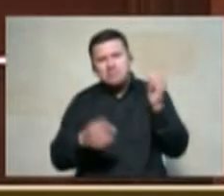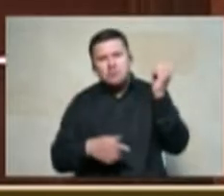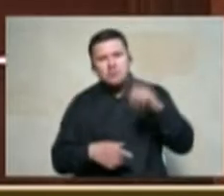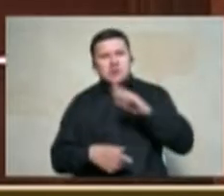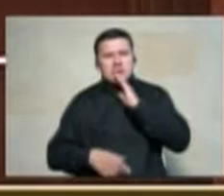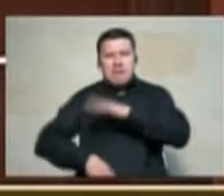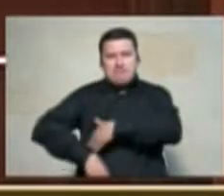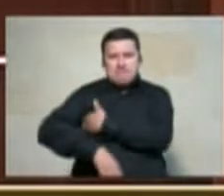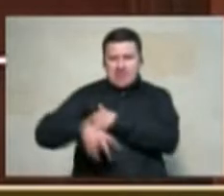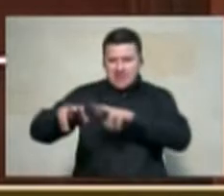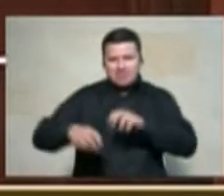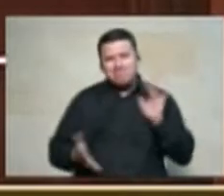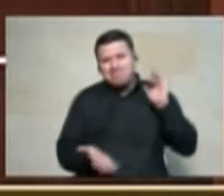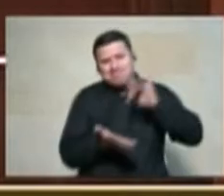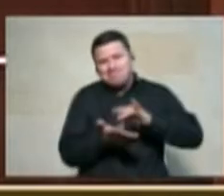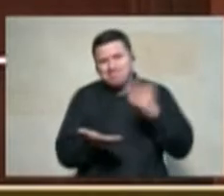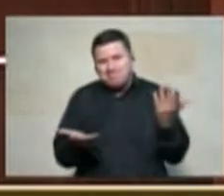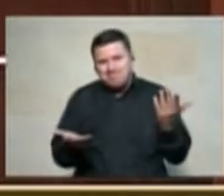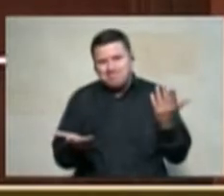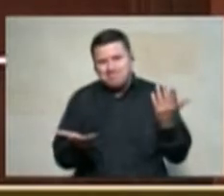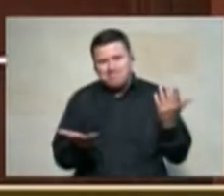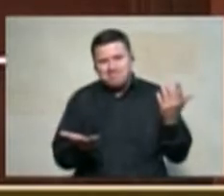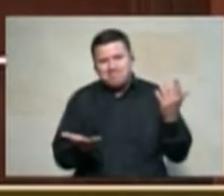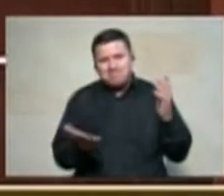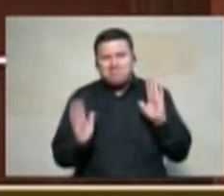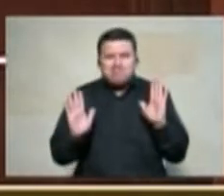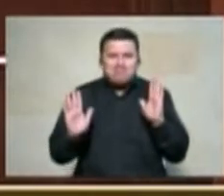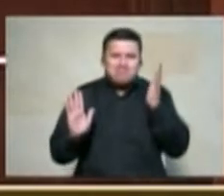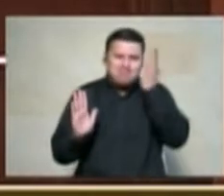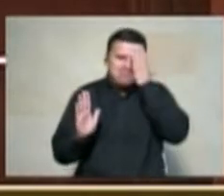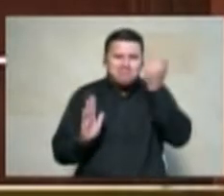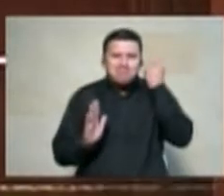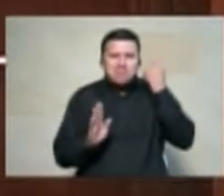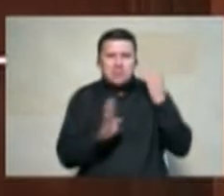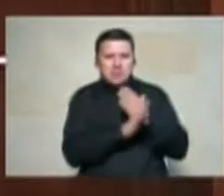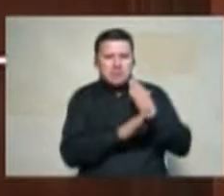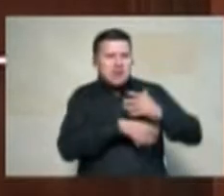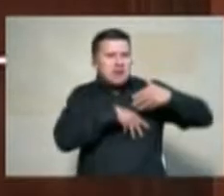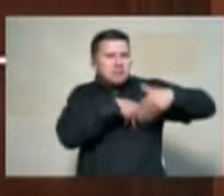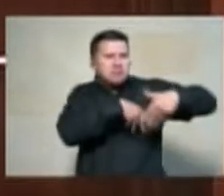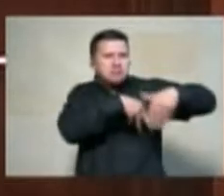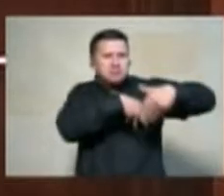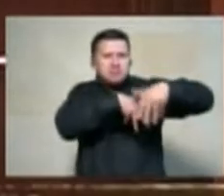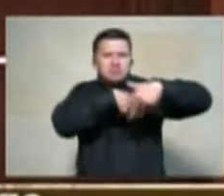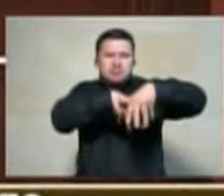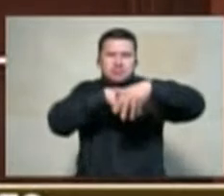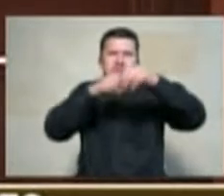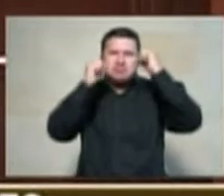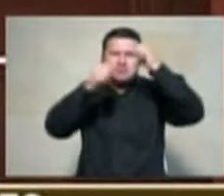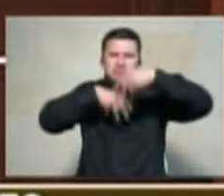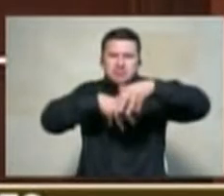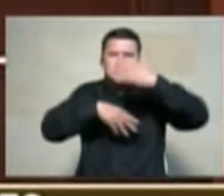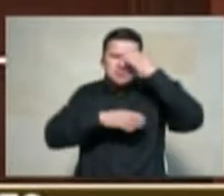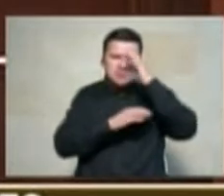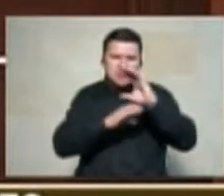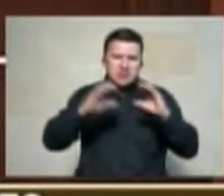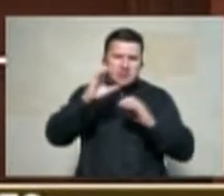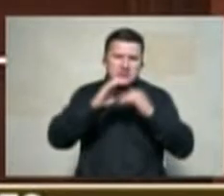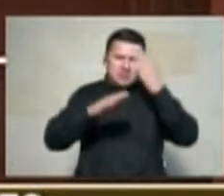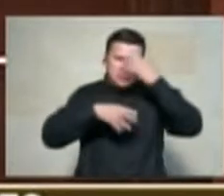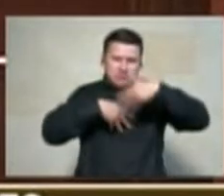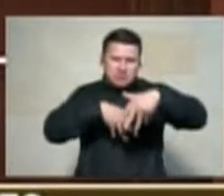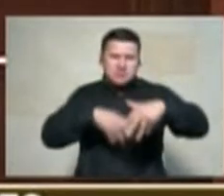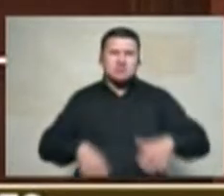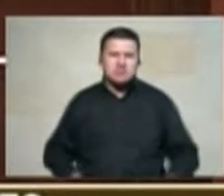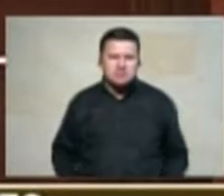ante los recientes hechos de movilizaciones y protestas en el Cauca ha estado muy atento a poder